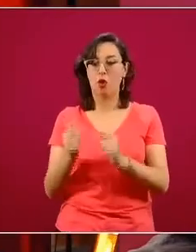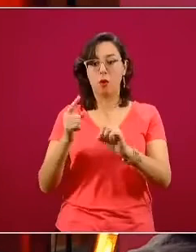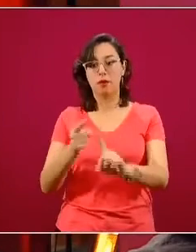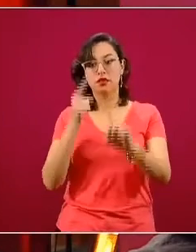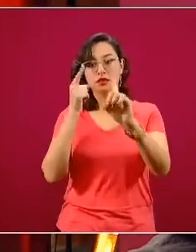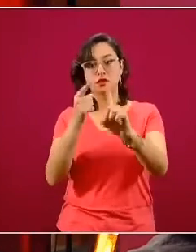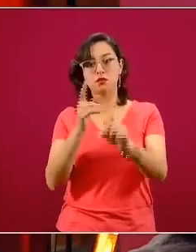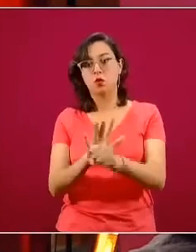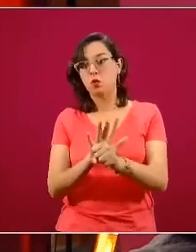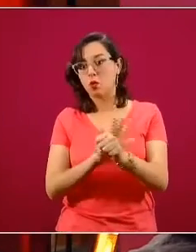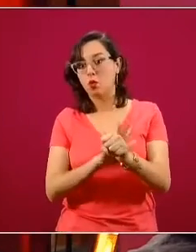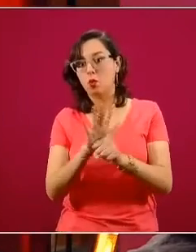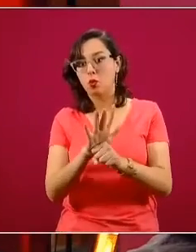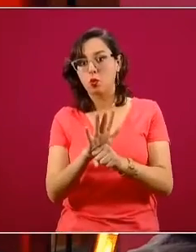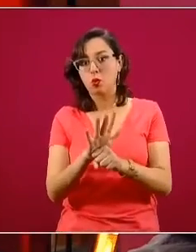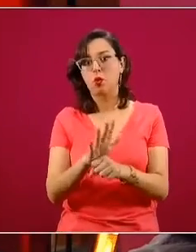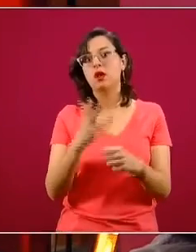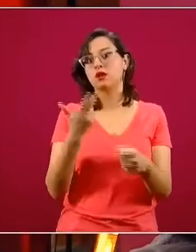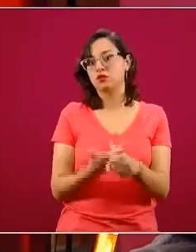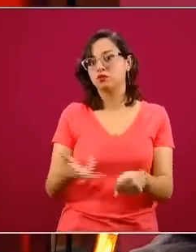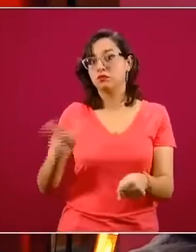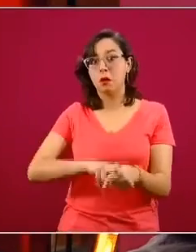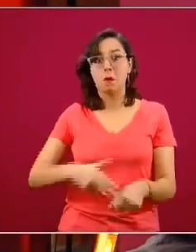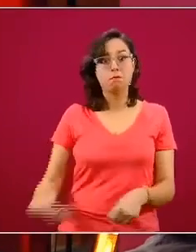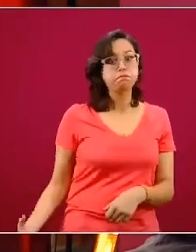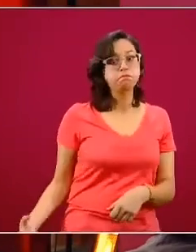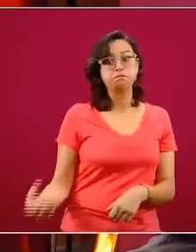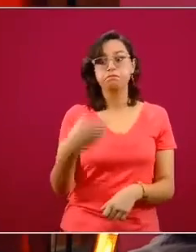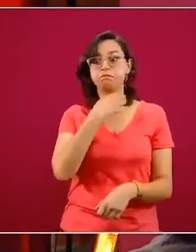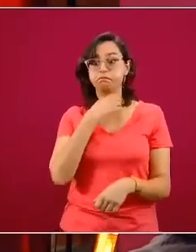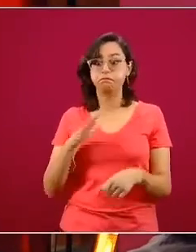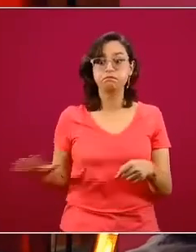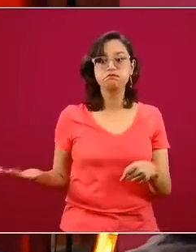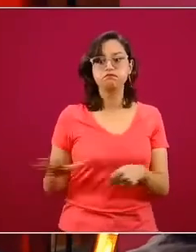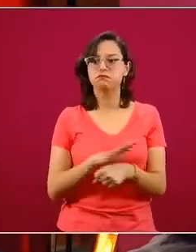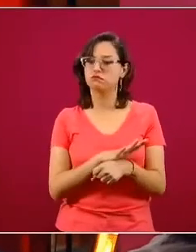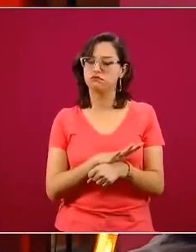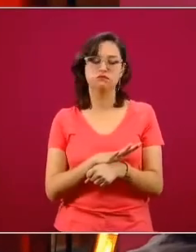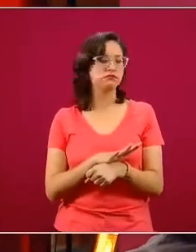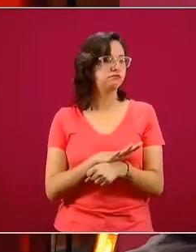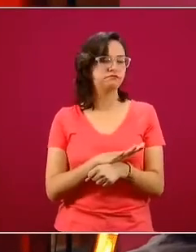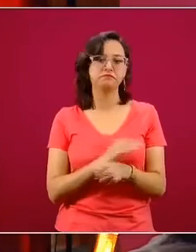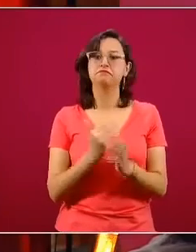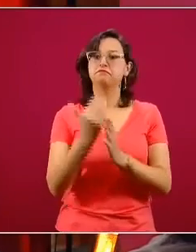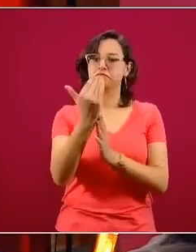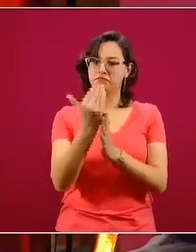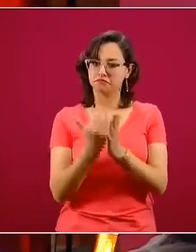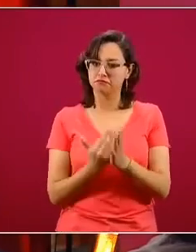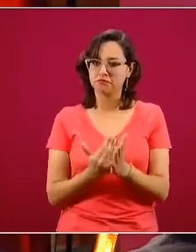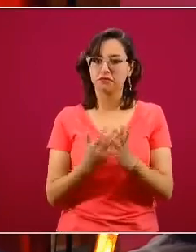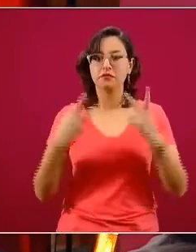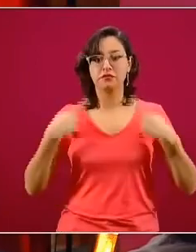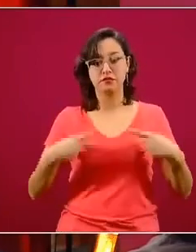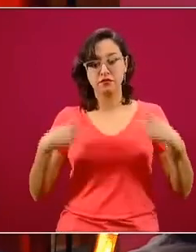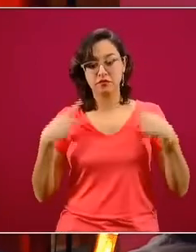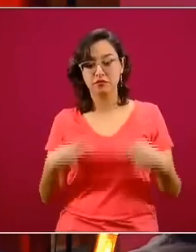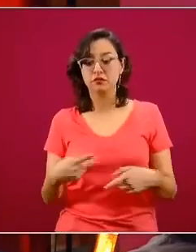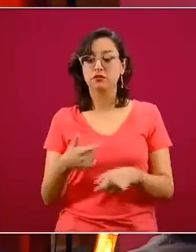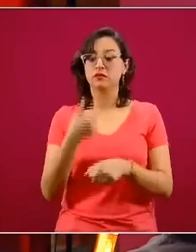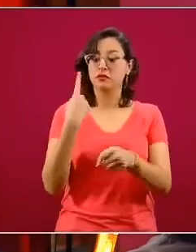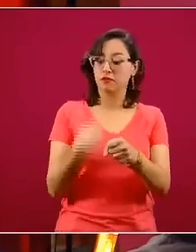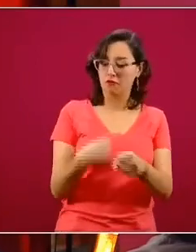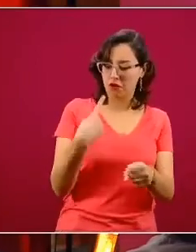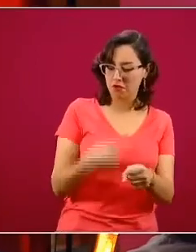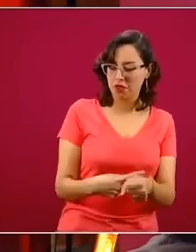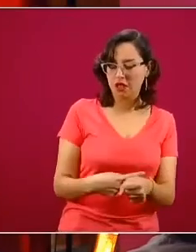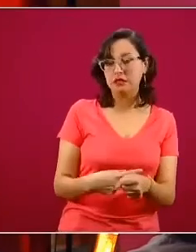que la ocupación no se incremente, que los hospitales no sean rebasados y que todas las personas que padecen la enfermedad, pero sobre